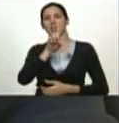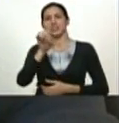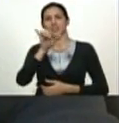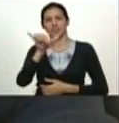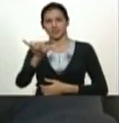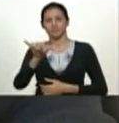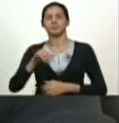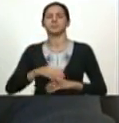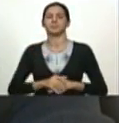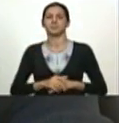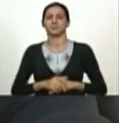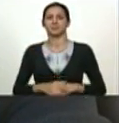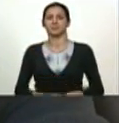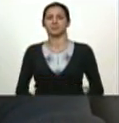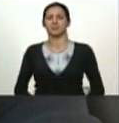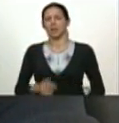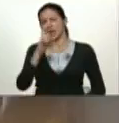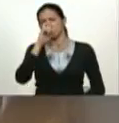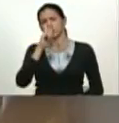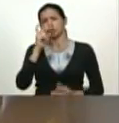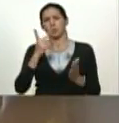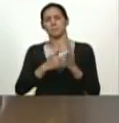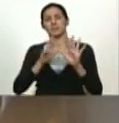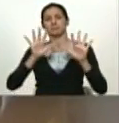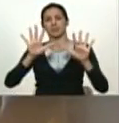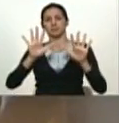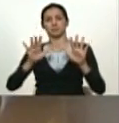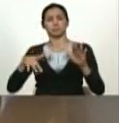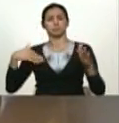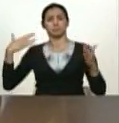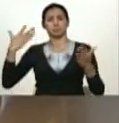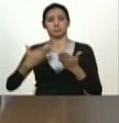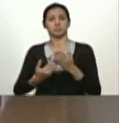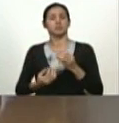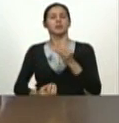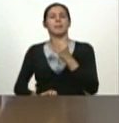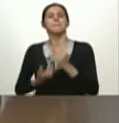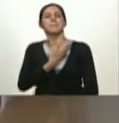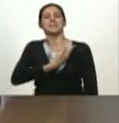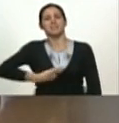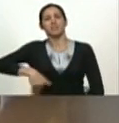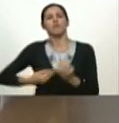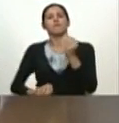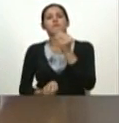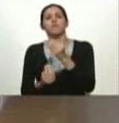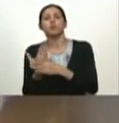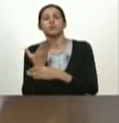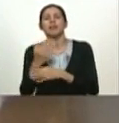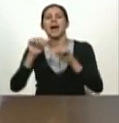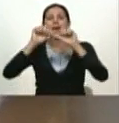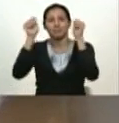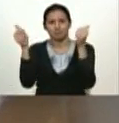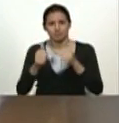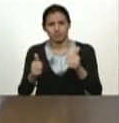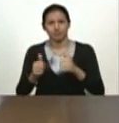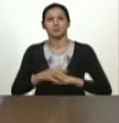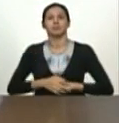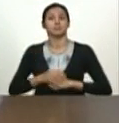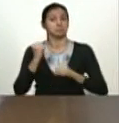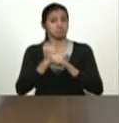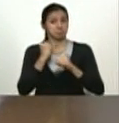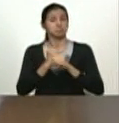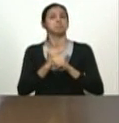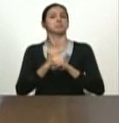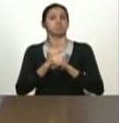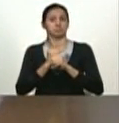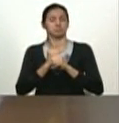bueno desde el año 2010 ha sido presidente de Fundarte he hecho una tremenda tarea de la labor cultural de